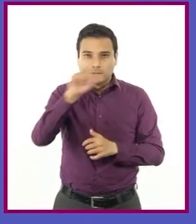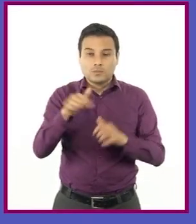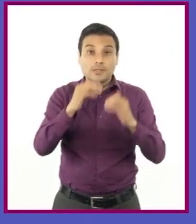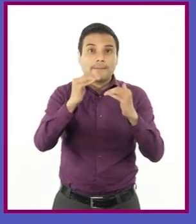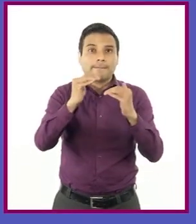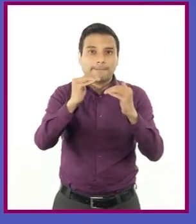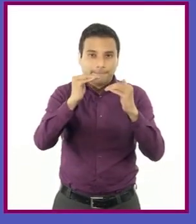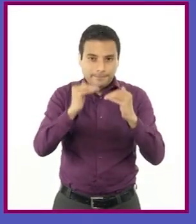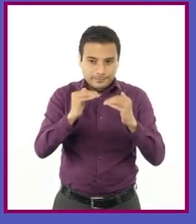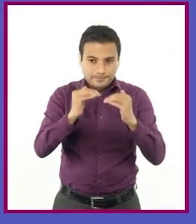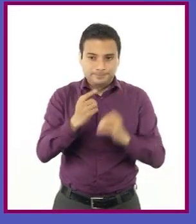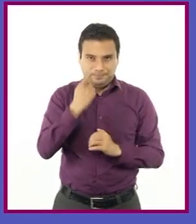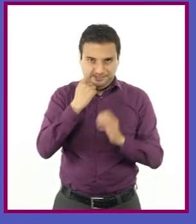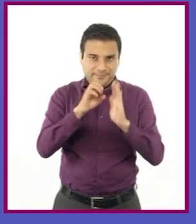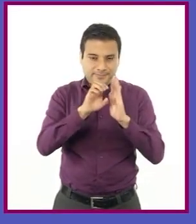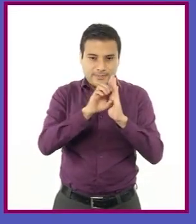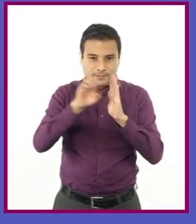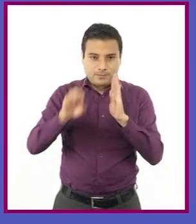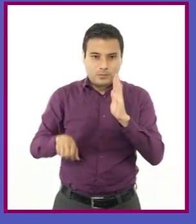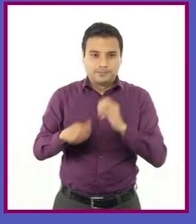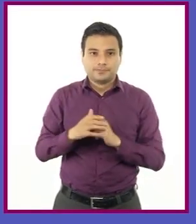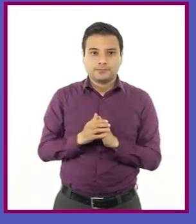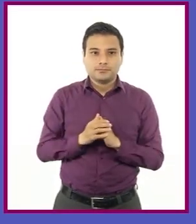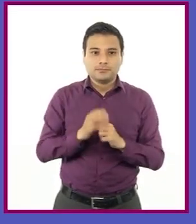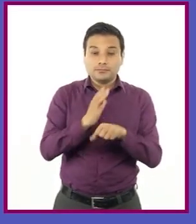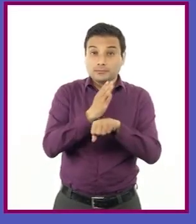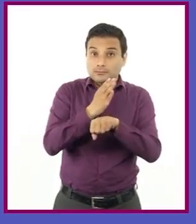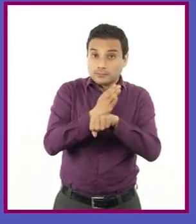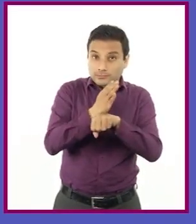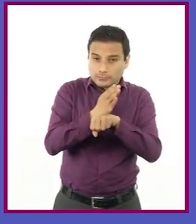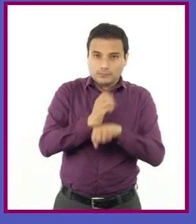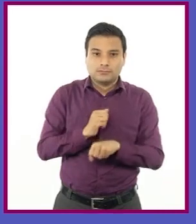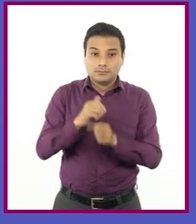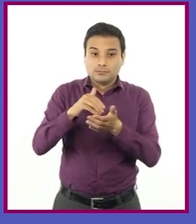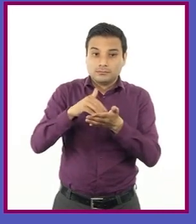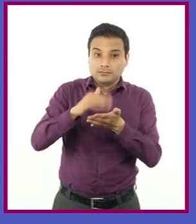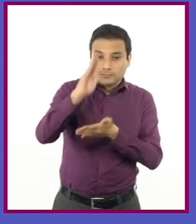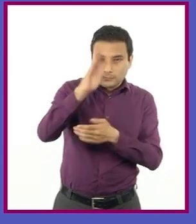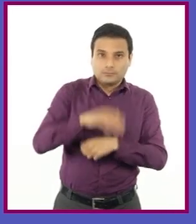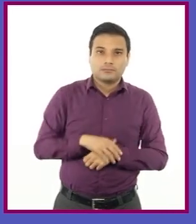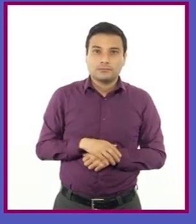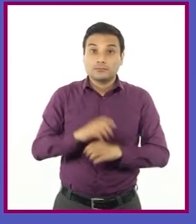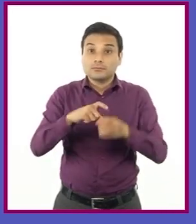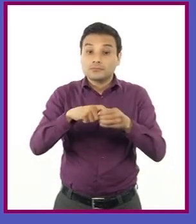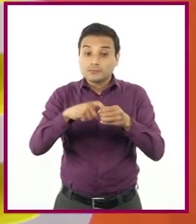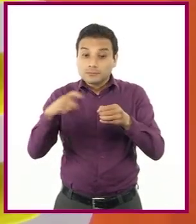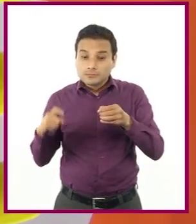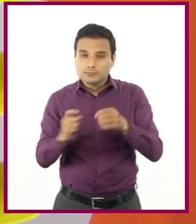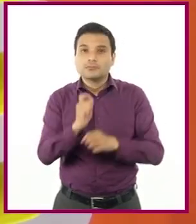En este caso, la diferencia entre castigo, expulsión y descalificación.